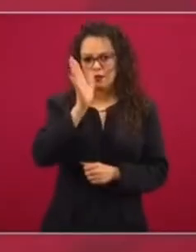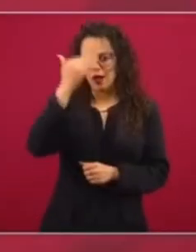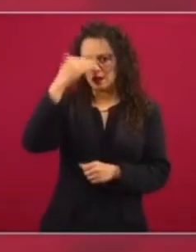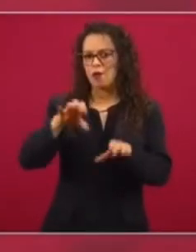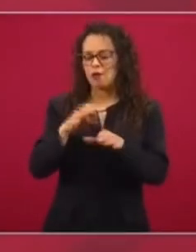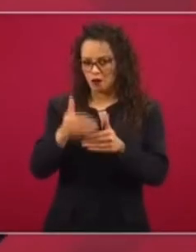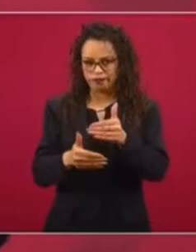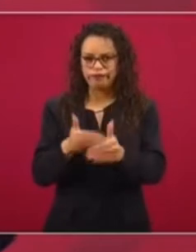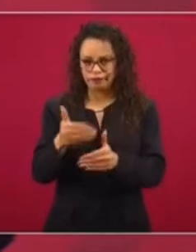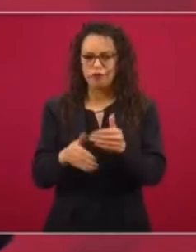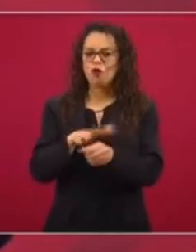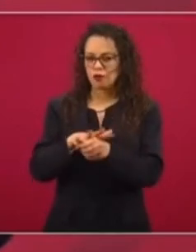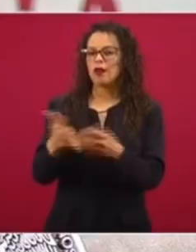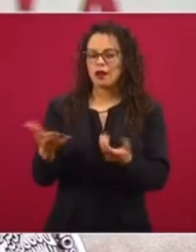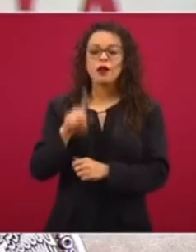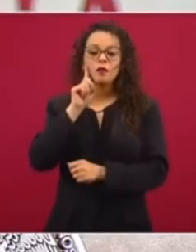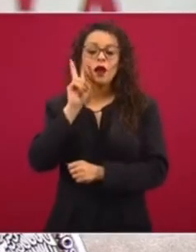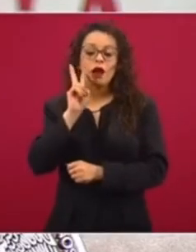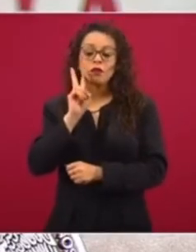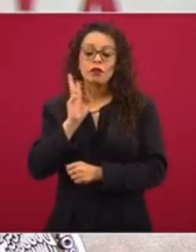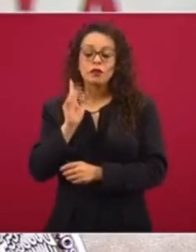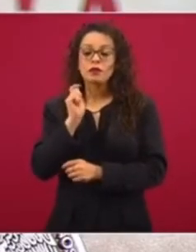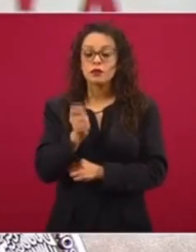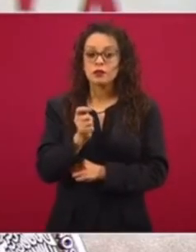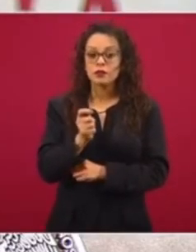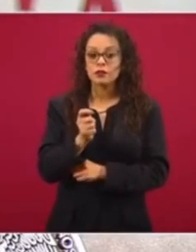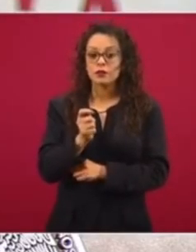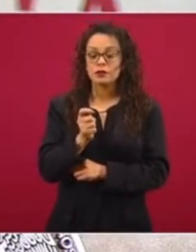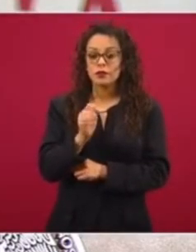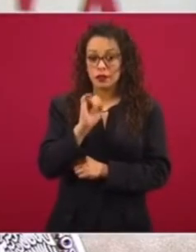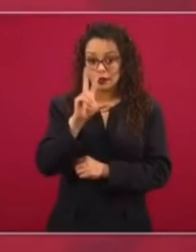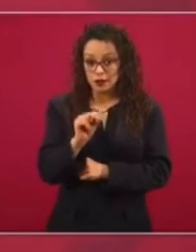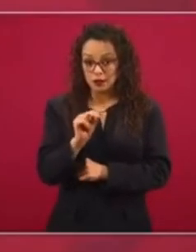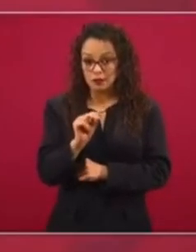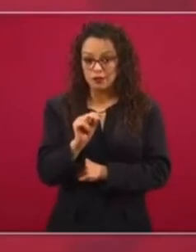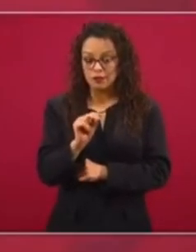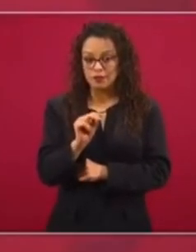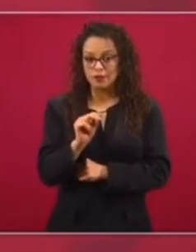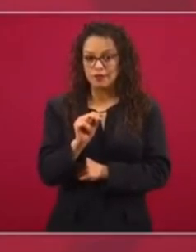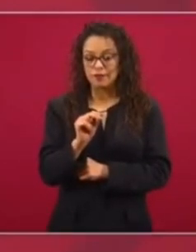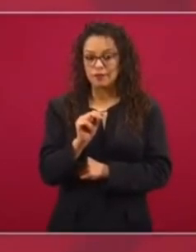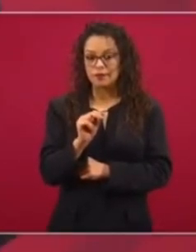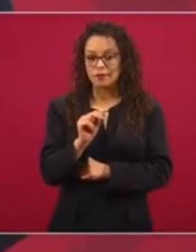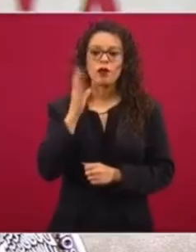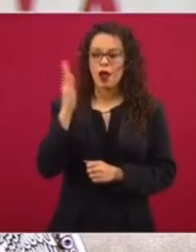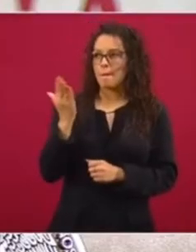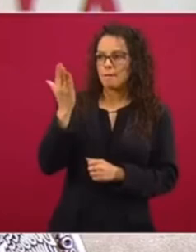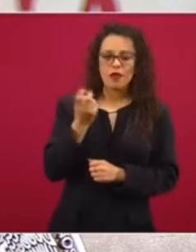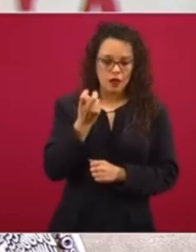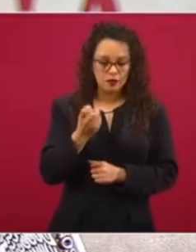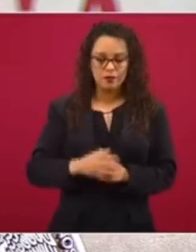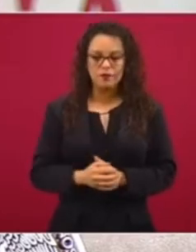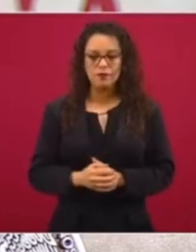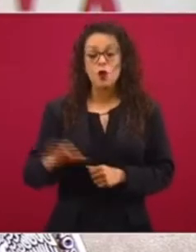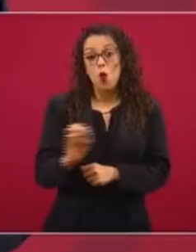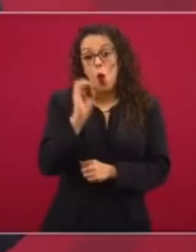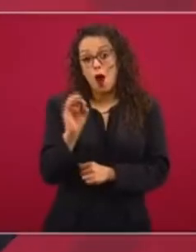Unidos. Mañana se va a resolver si enfrenta su proceso en libertad o